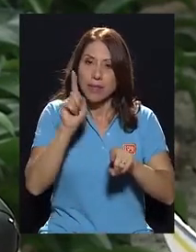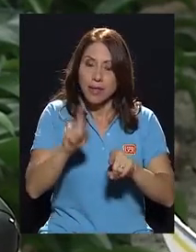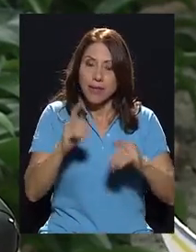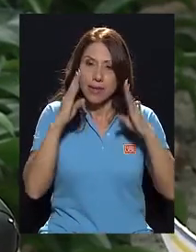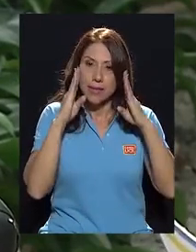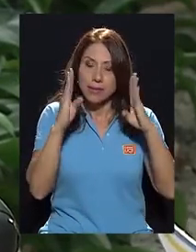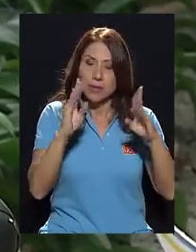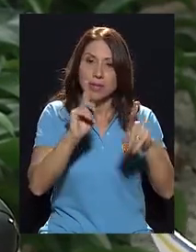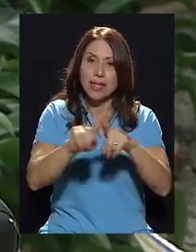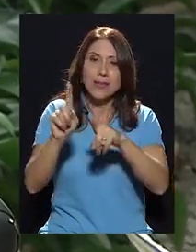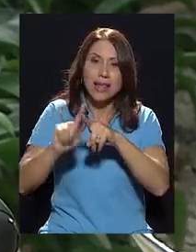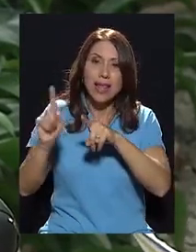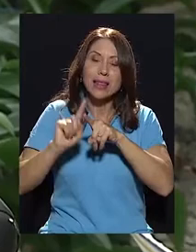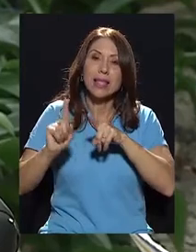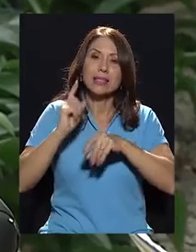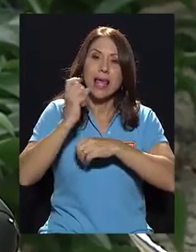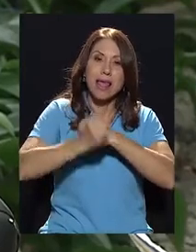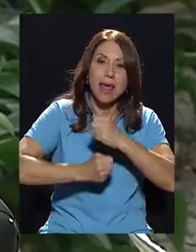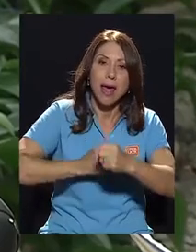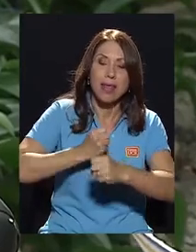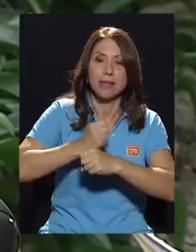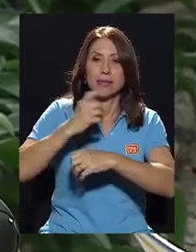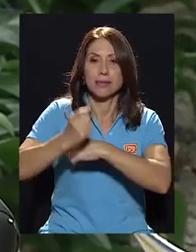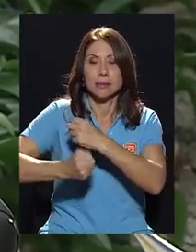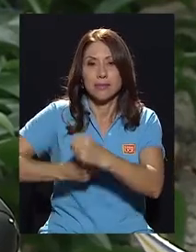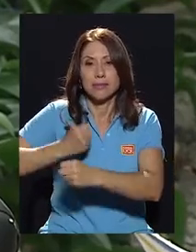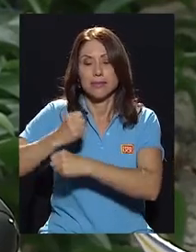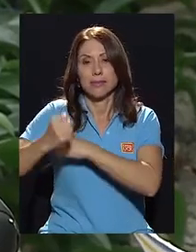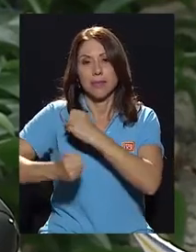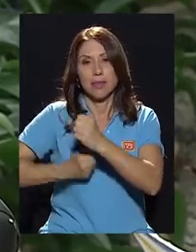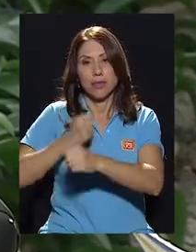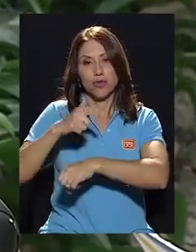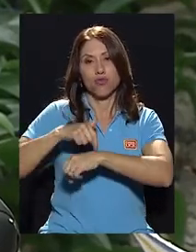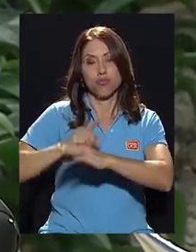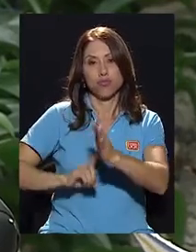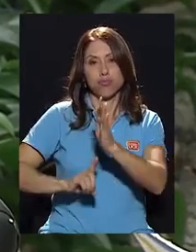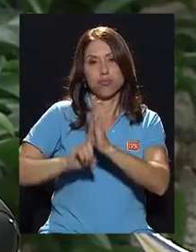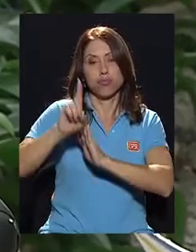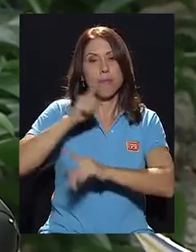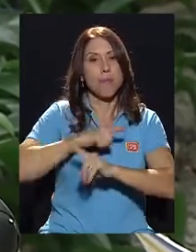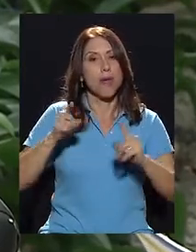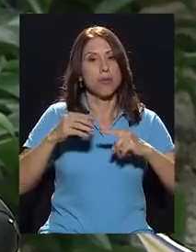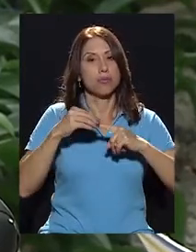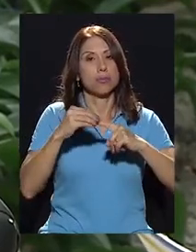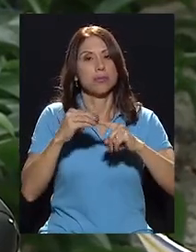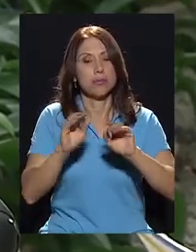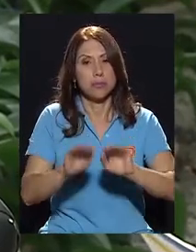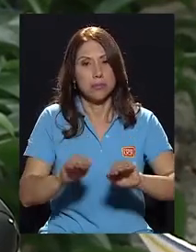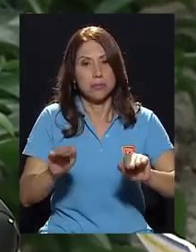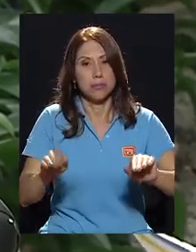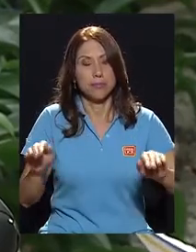en las diferentes edades del desarrollo, pero fundamentalmente los niños.